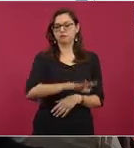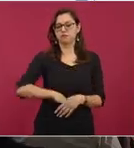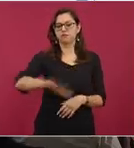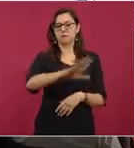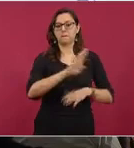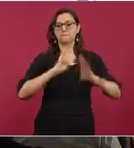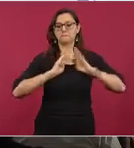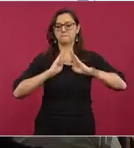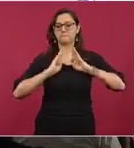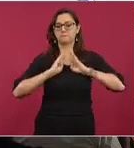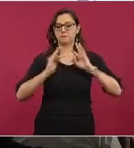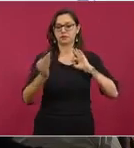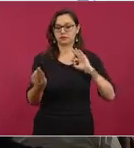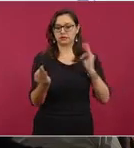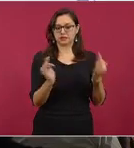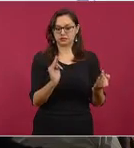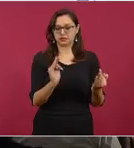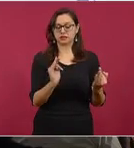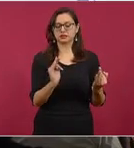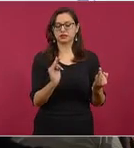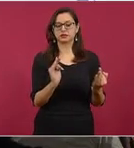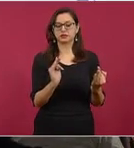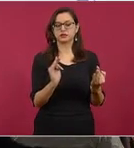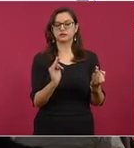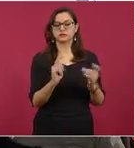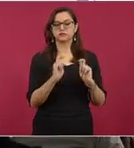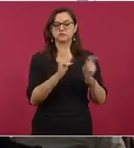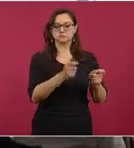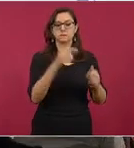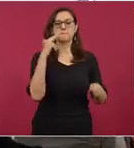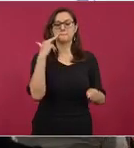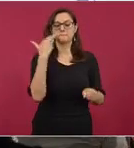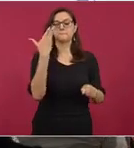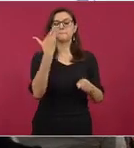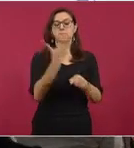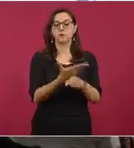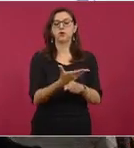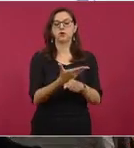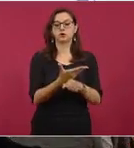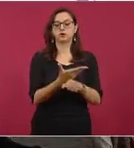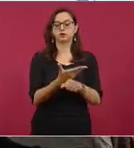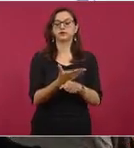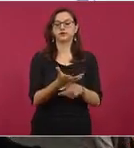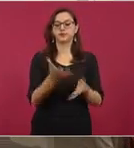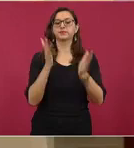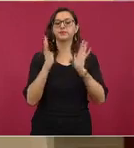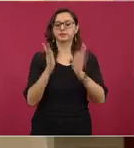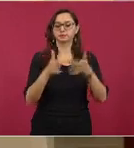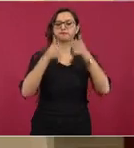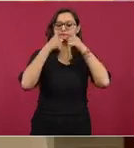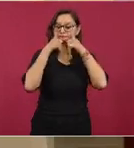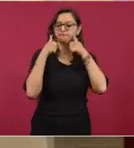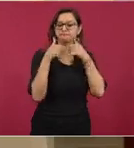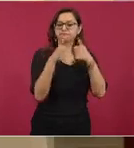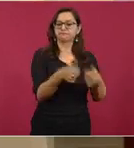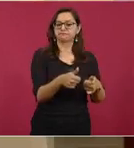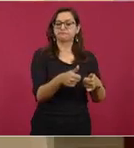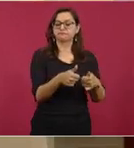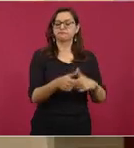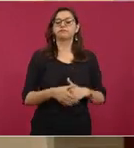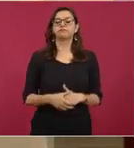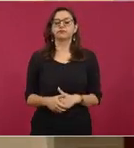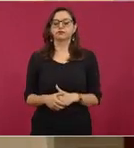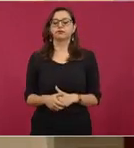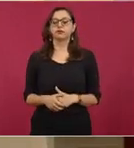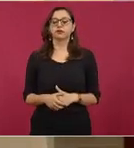militar, la zona militar que tienen bajo responsabilidad esas áreas ya la están atendiendo. A